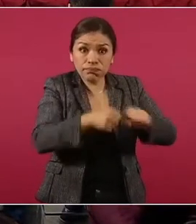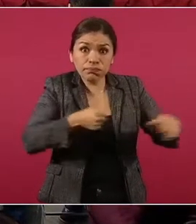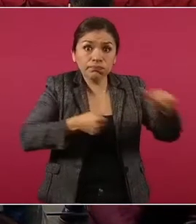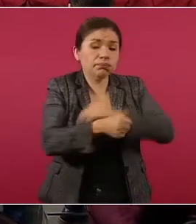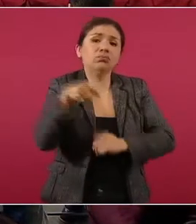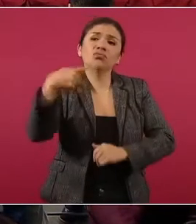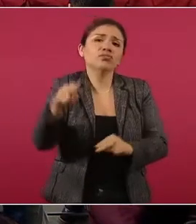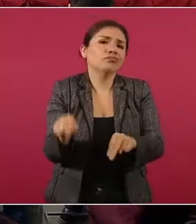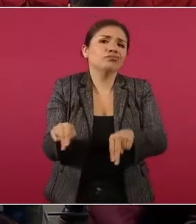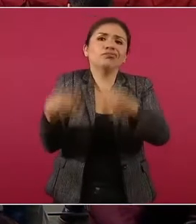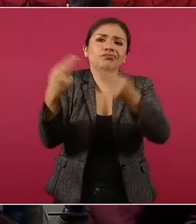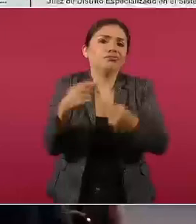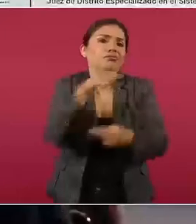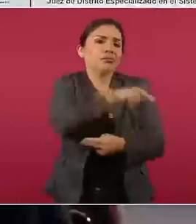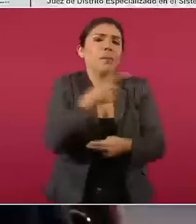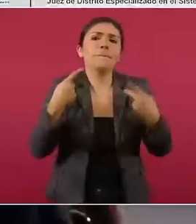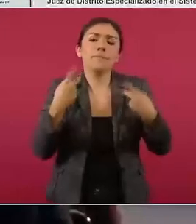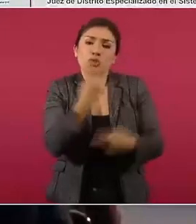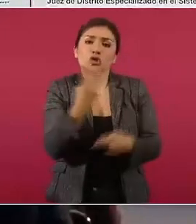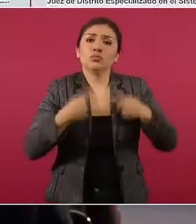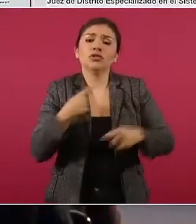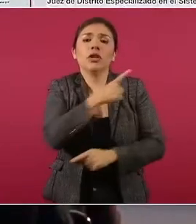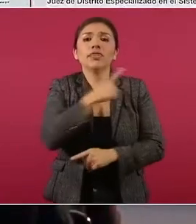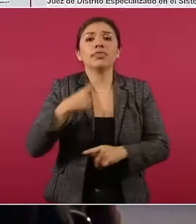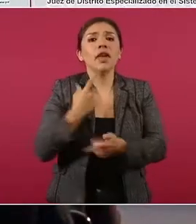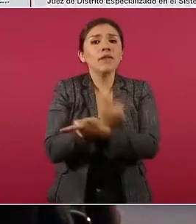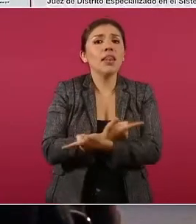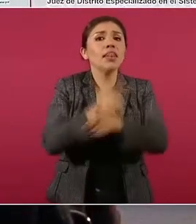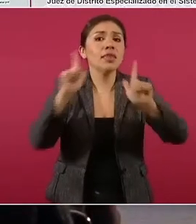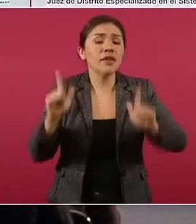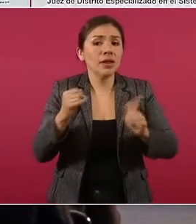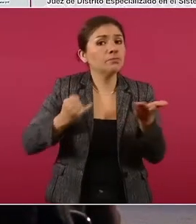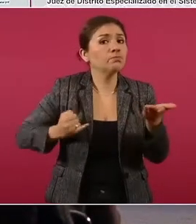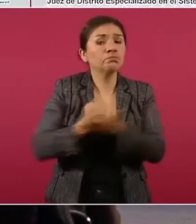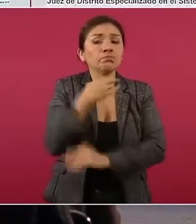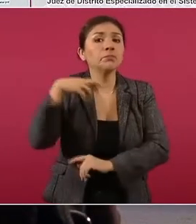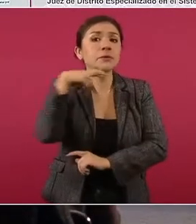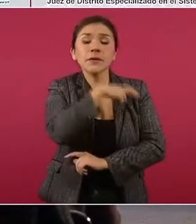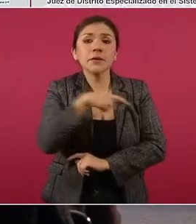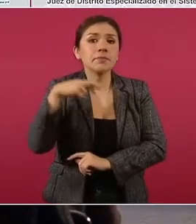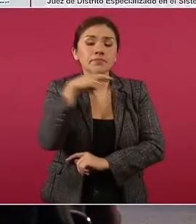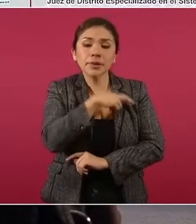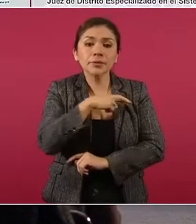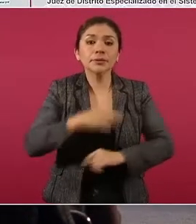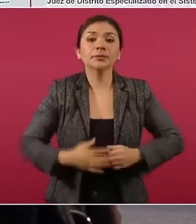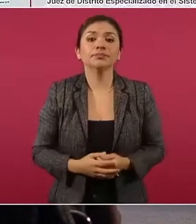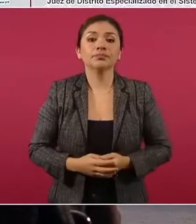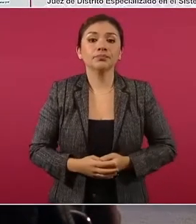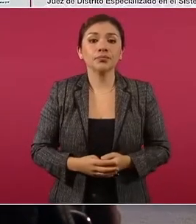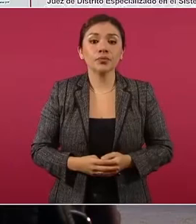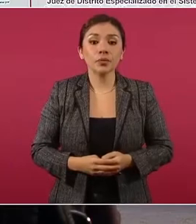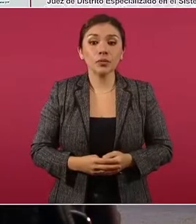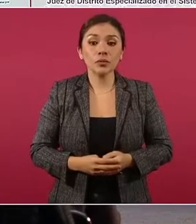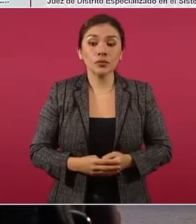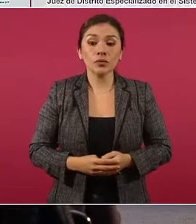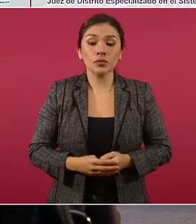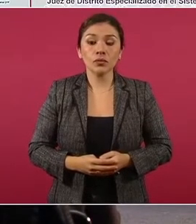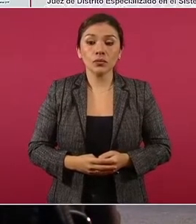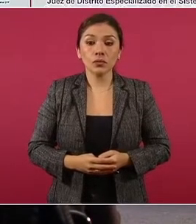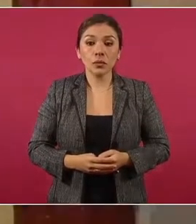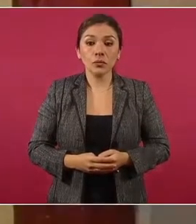facultades legales. Por tal motivo, decretó la inmediata libertad de los detenidos